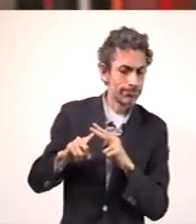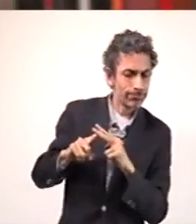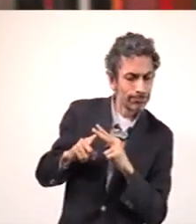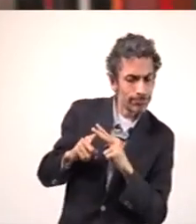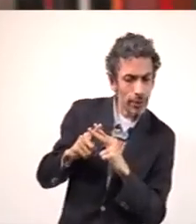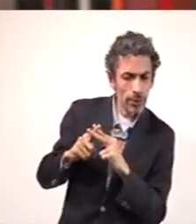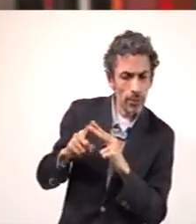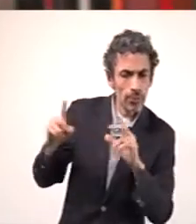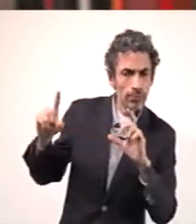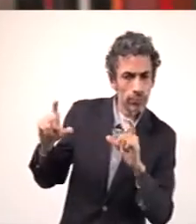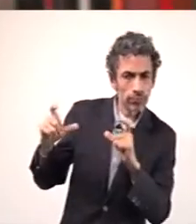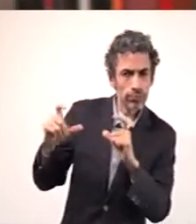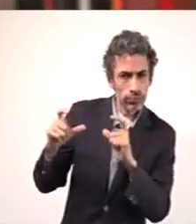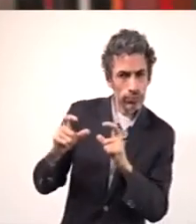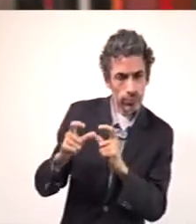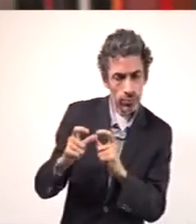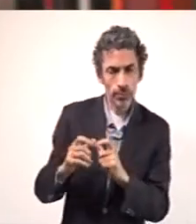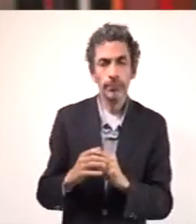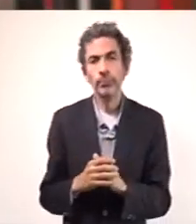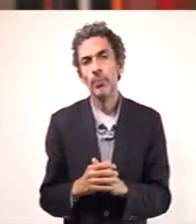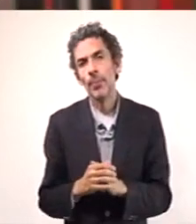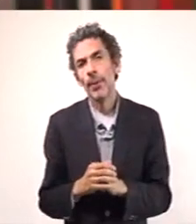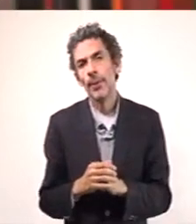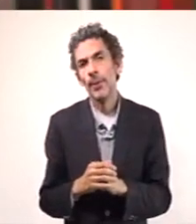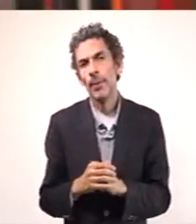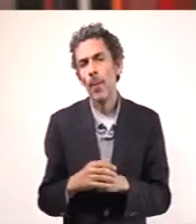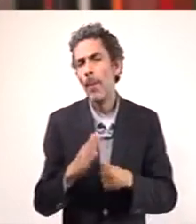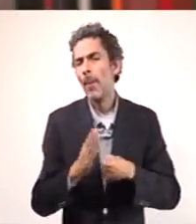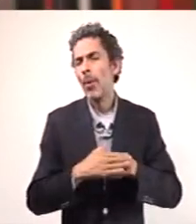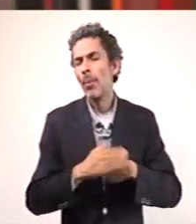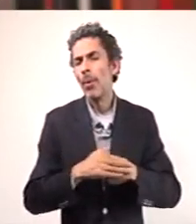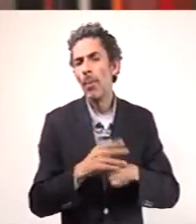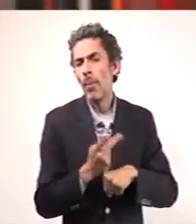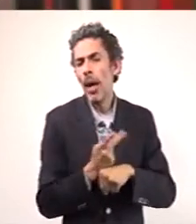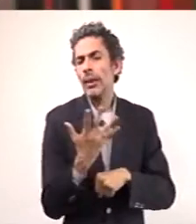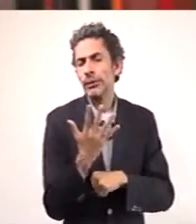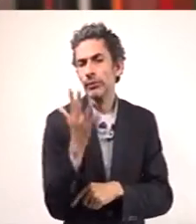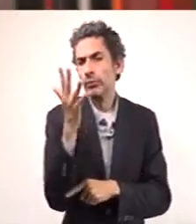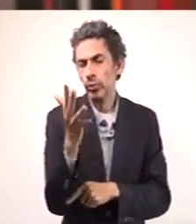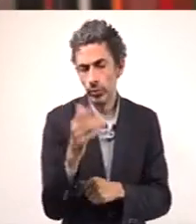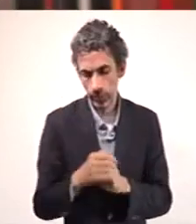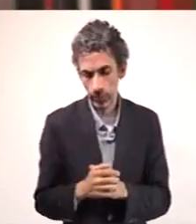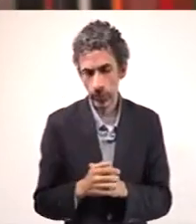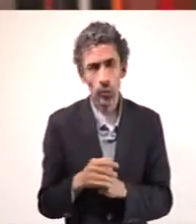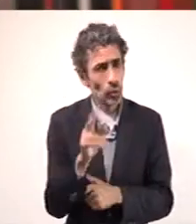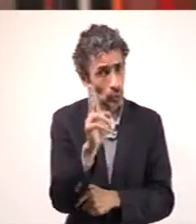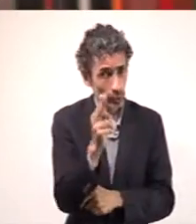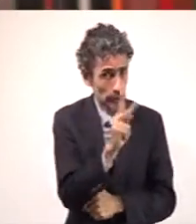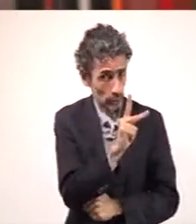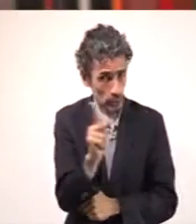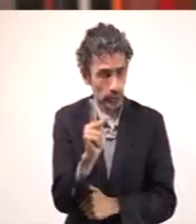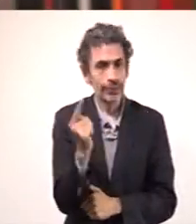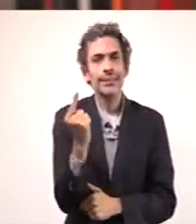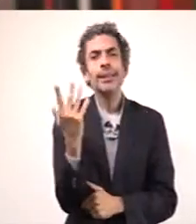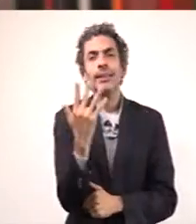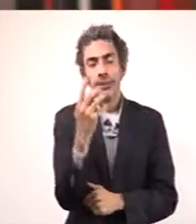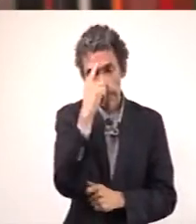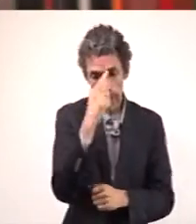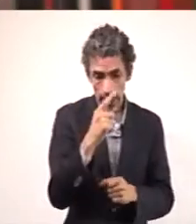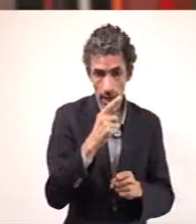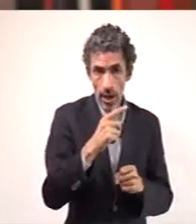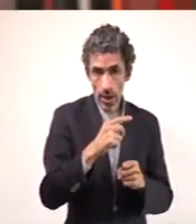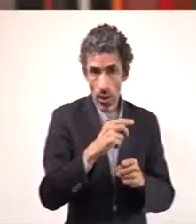comenzar a ver una reducción. ¿Qué sigue y qué debemos hacer todos para ir